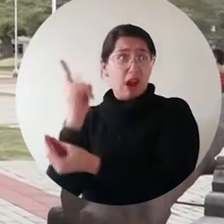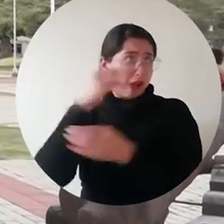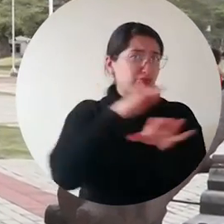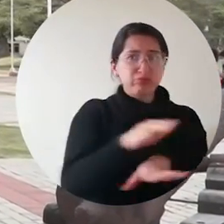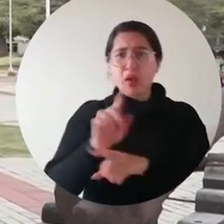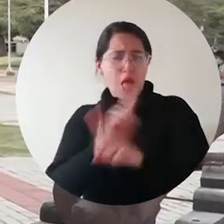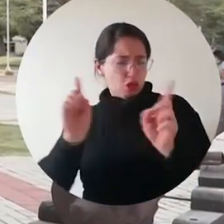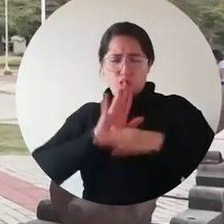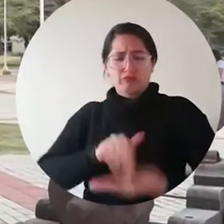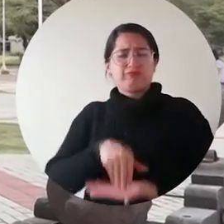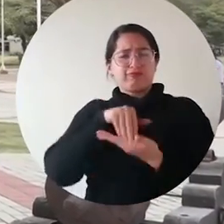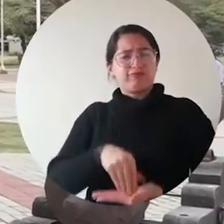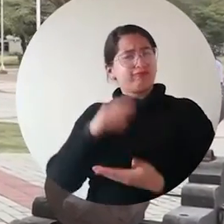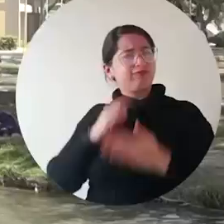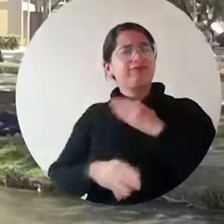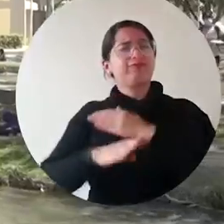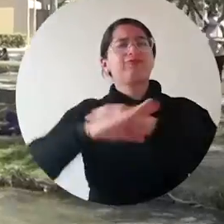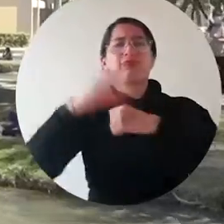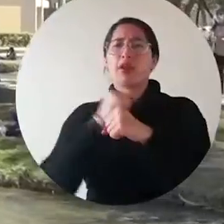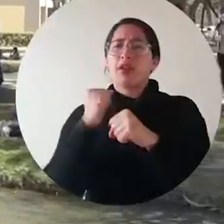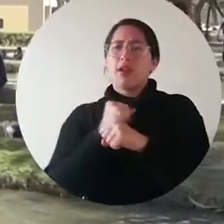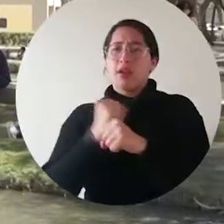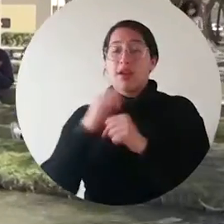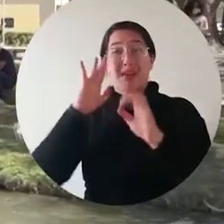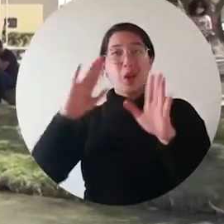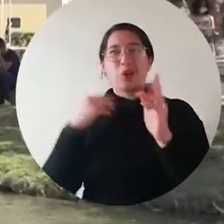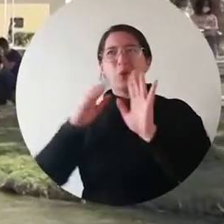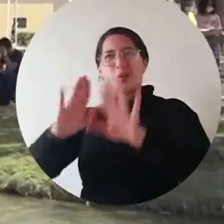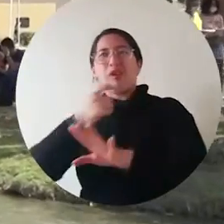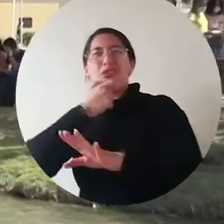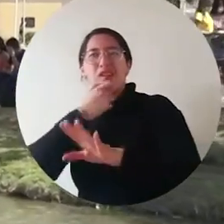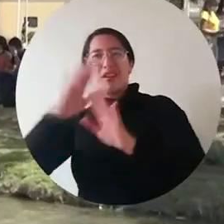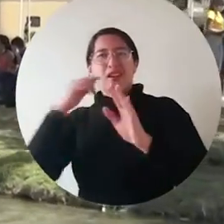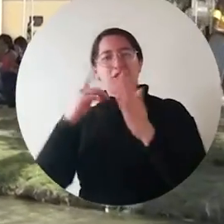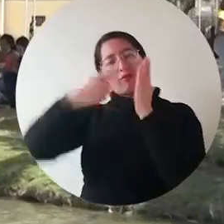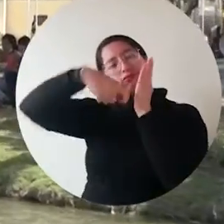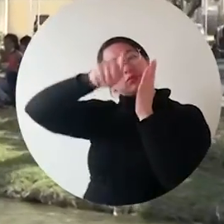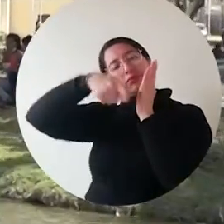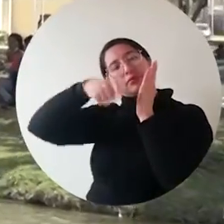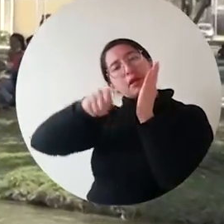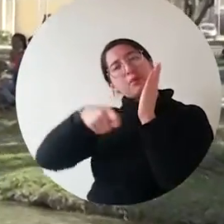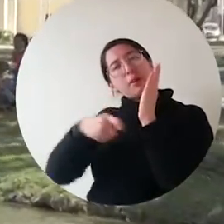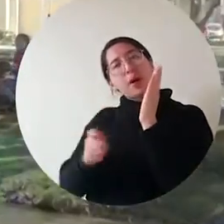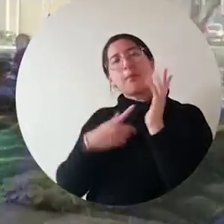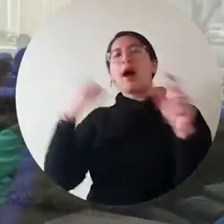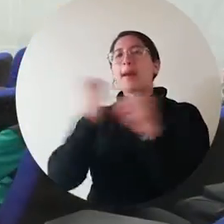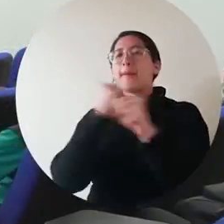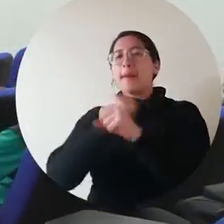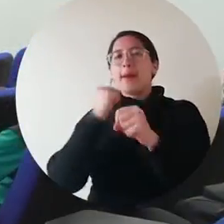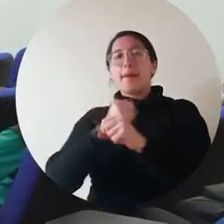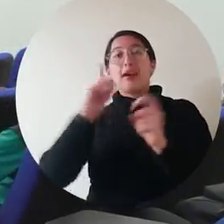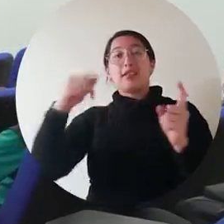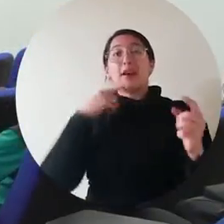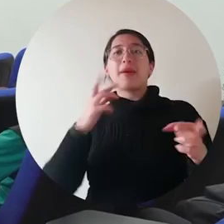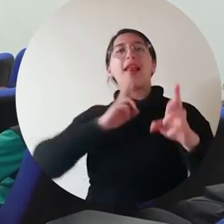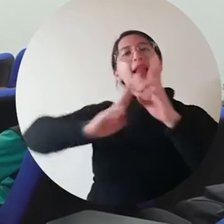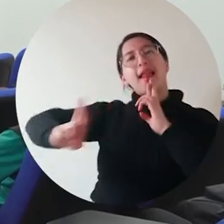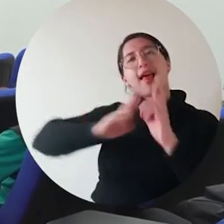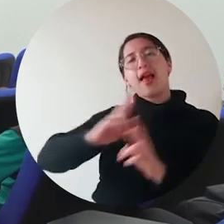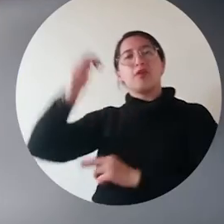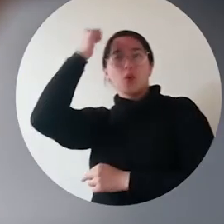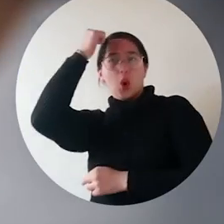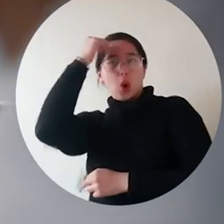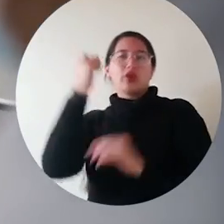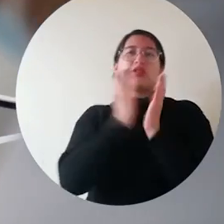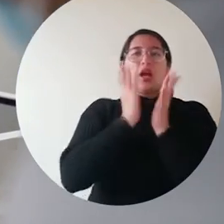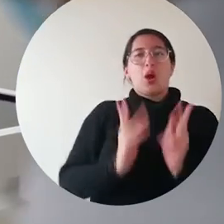empresarial. La universidad tiene que seguir avanzando. El QS World University Ranking calificó reputación académica y de los empleadores, proporción docente